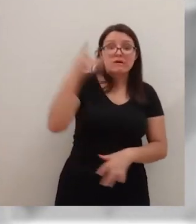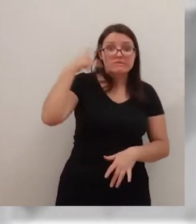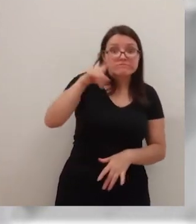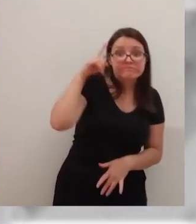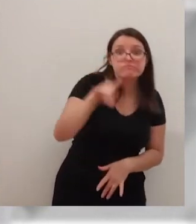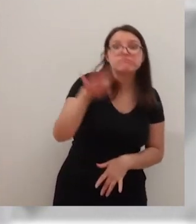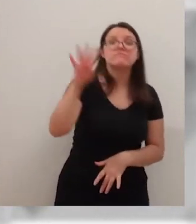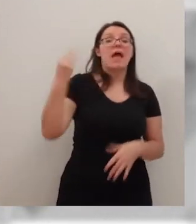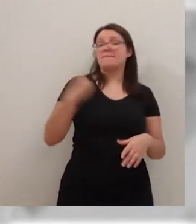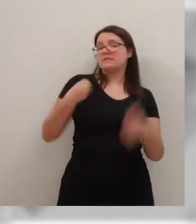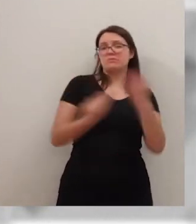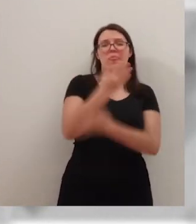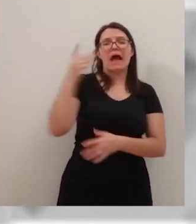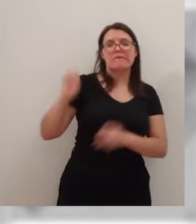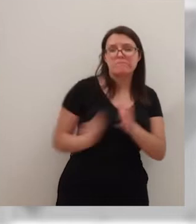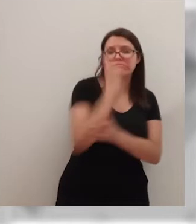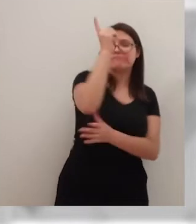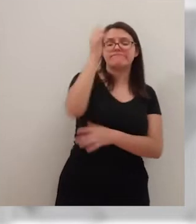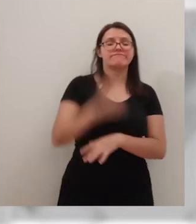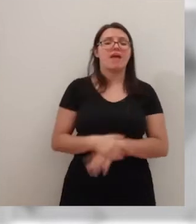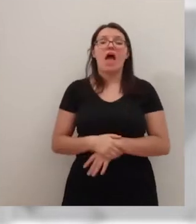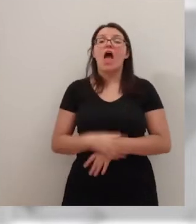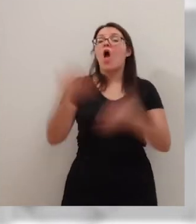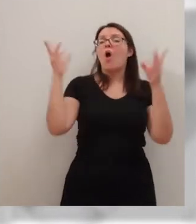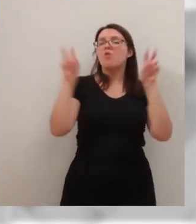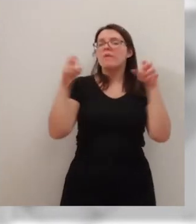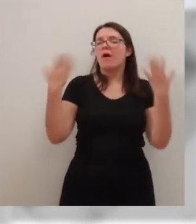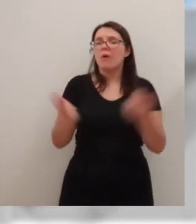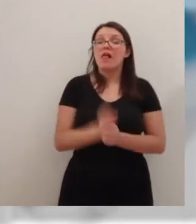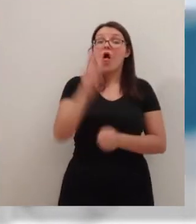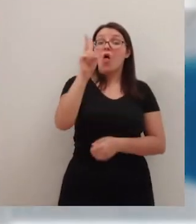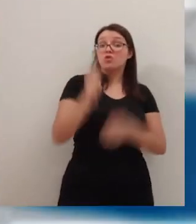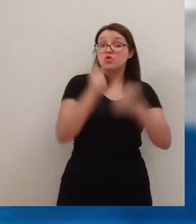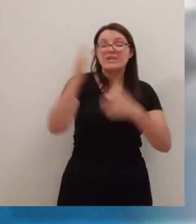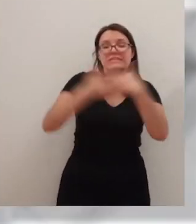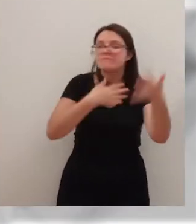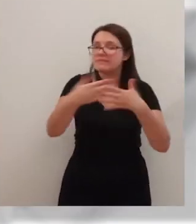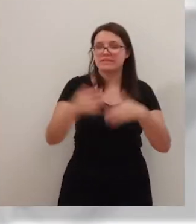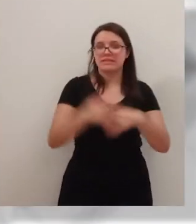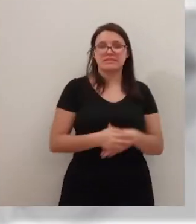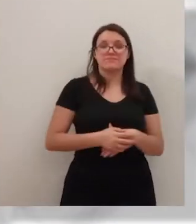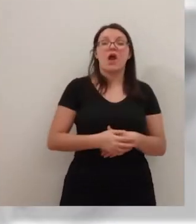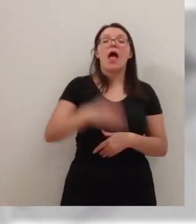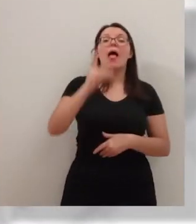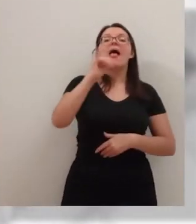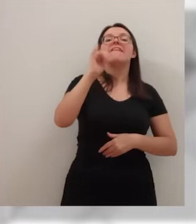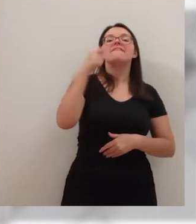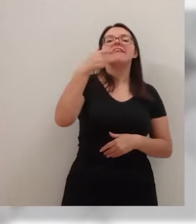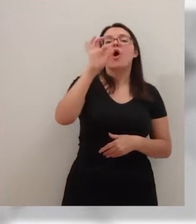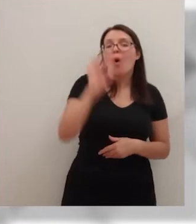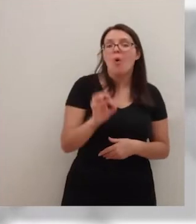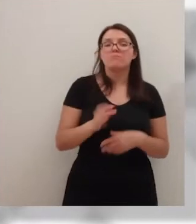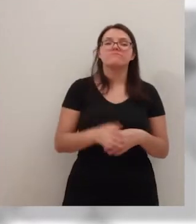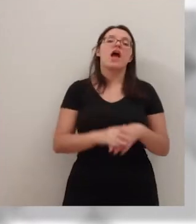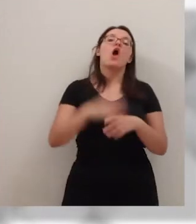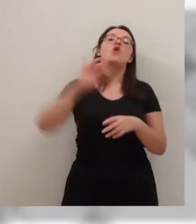Comenzarán ya el mismo día del cohete con Talavante y como novedad dos de las corridas serán mistas. Diego Urdiales hará doblete